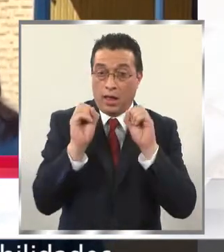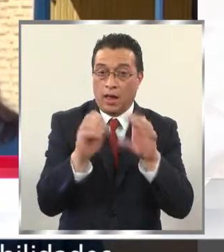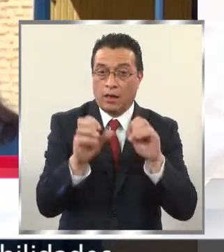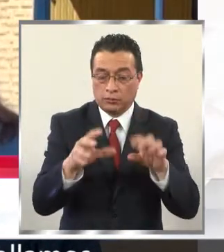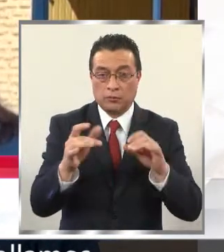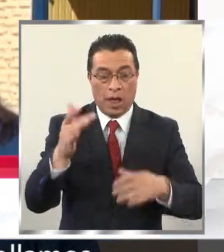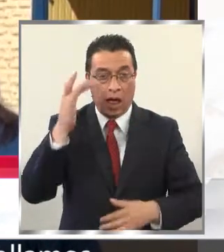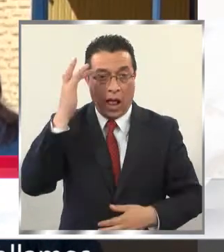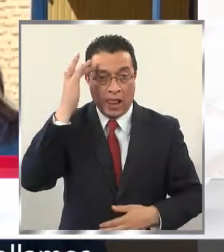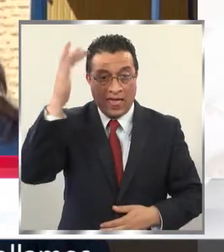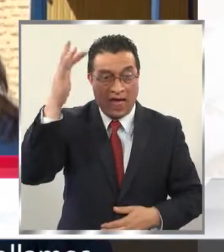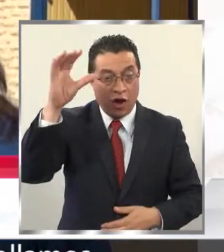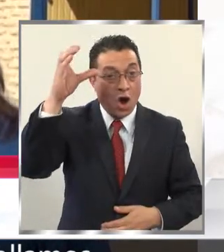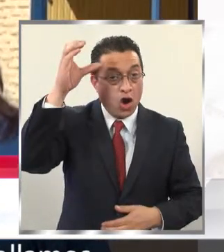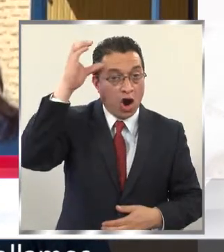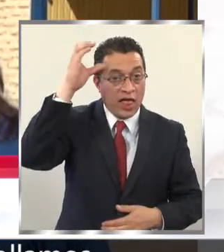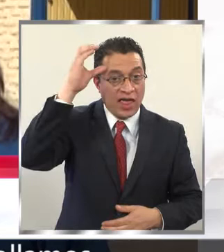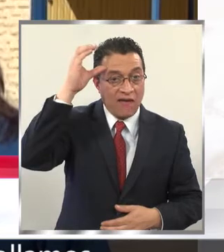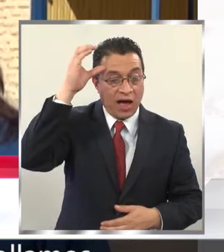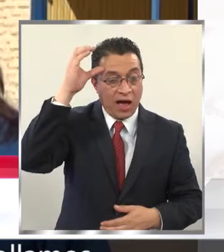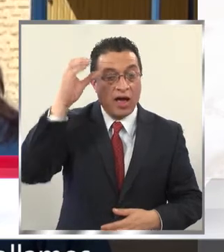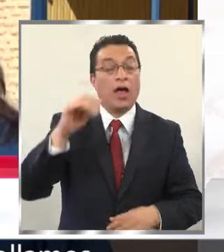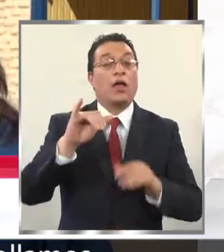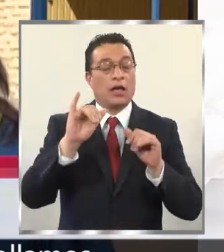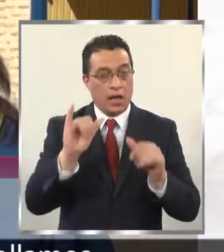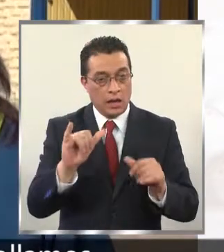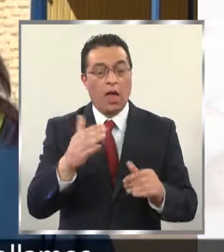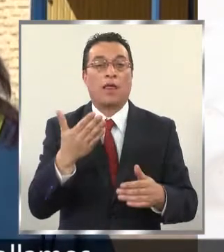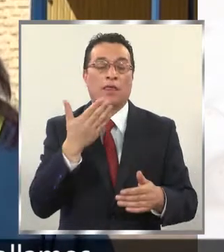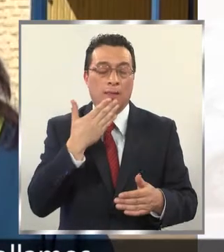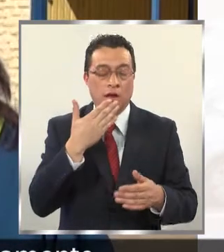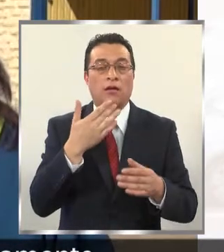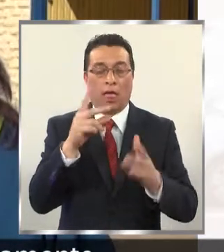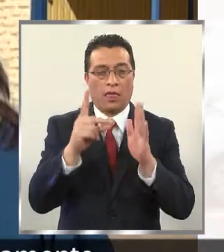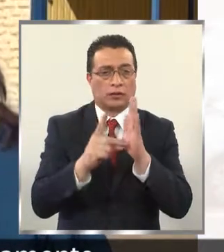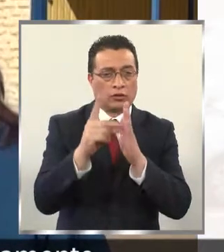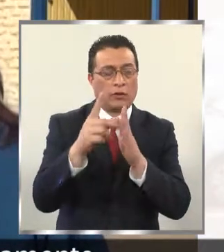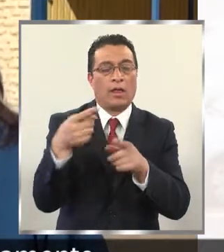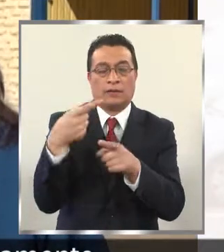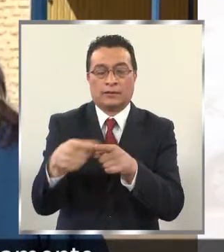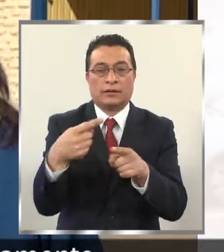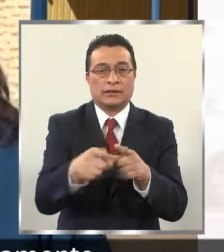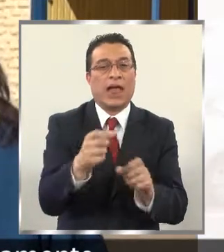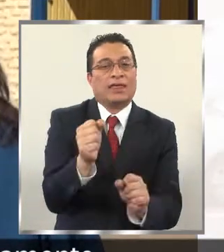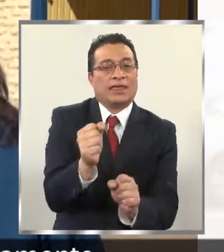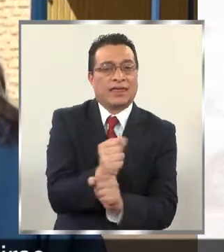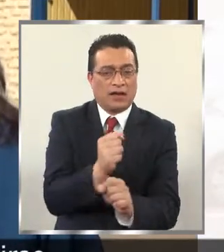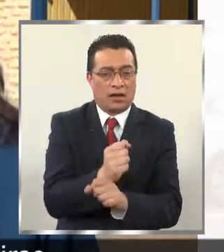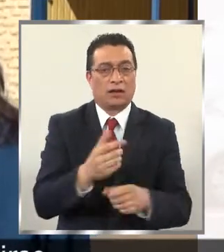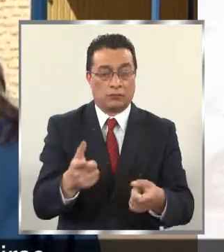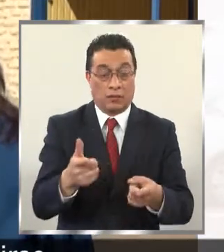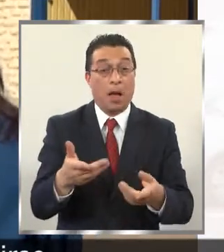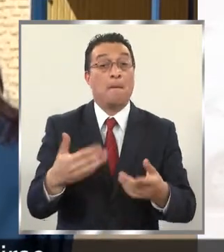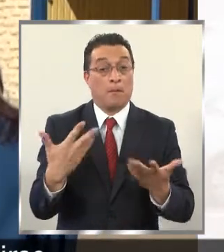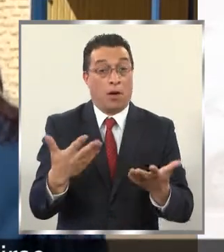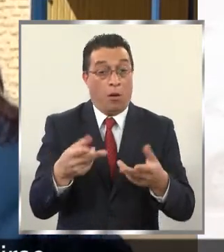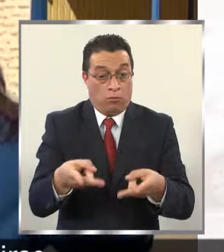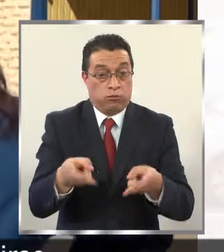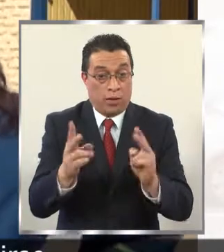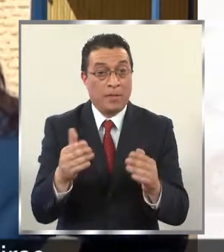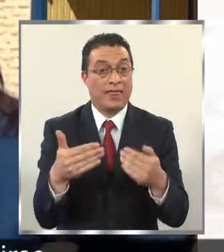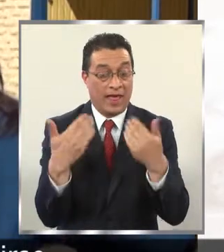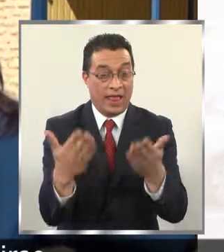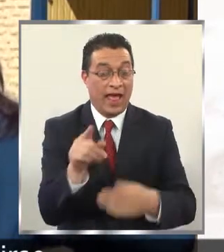las habilidades cognitivas, también desarrollamos diferentes talleres que justamente les permiten a